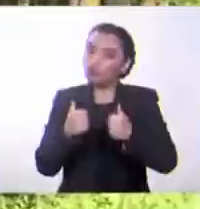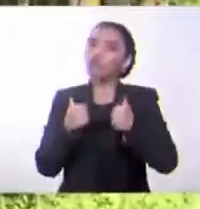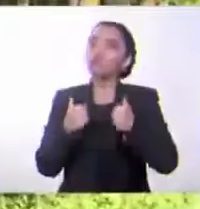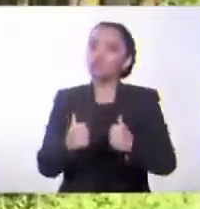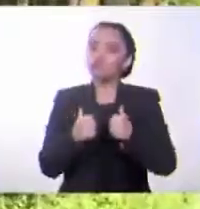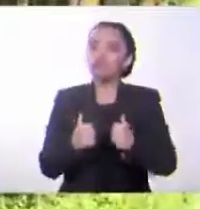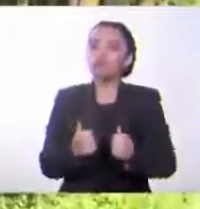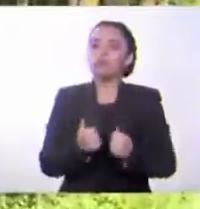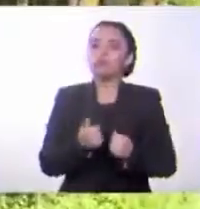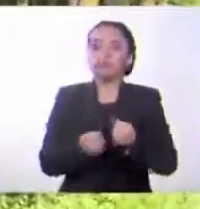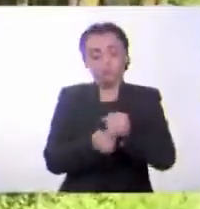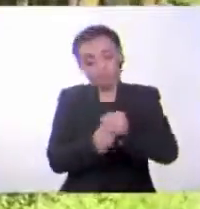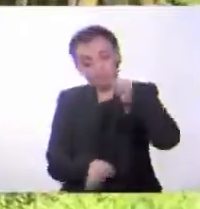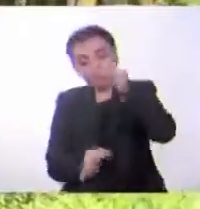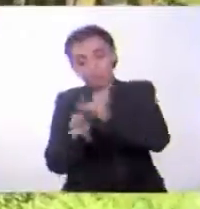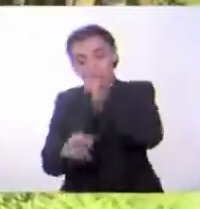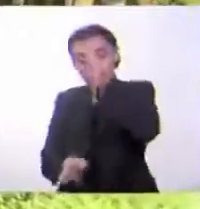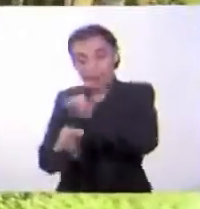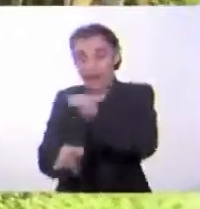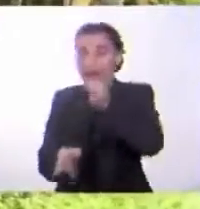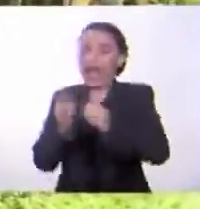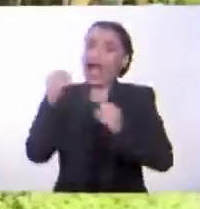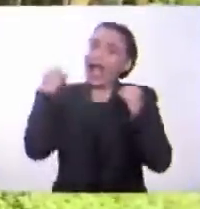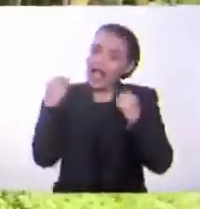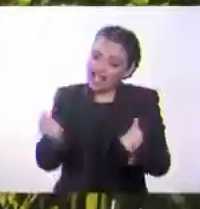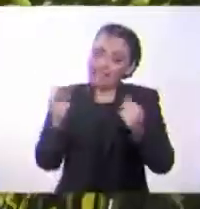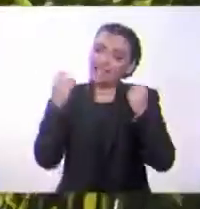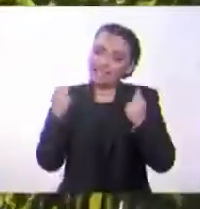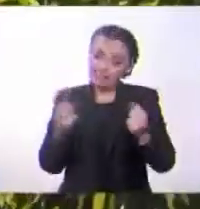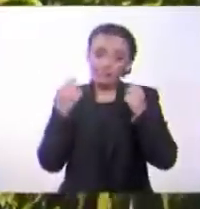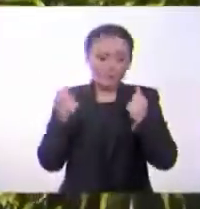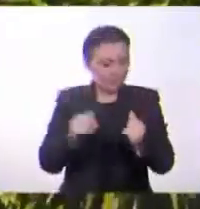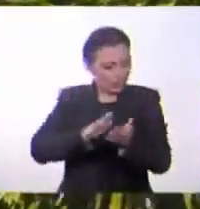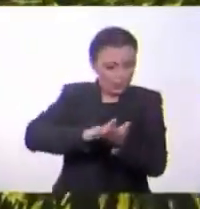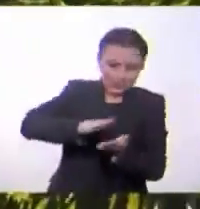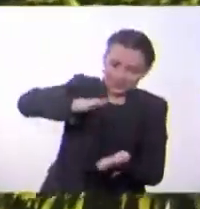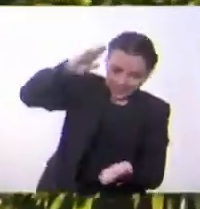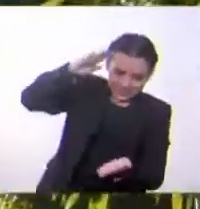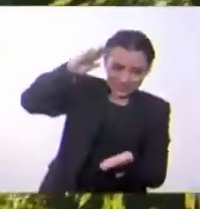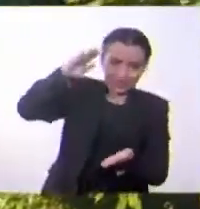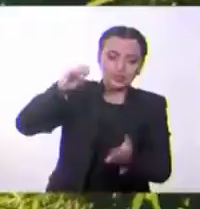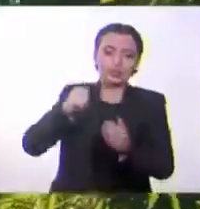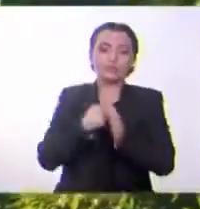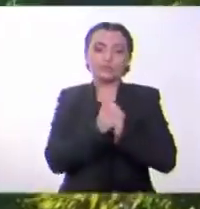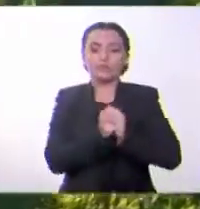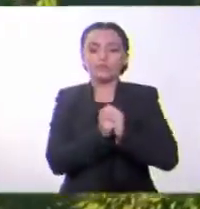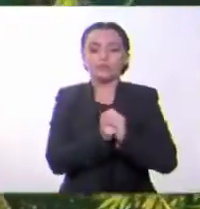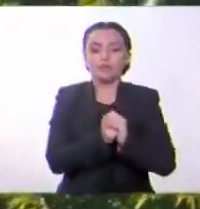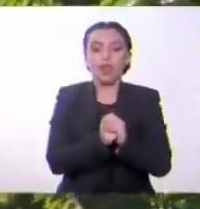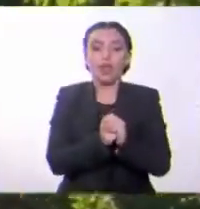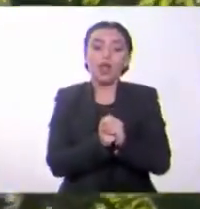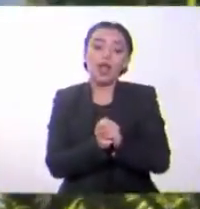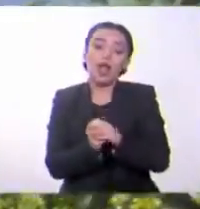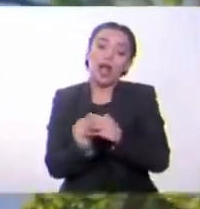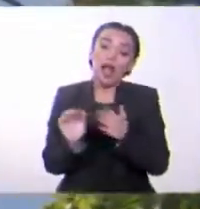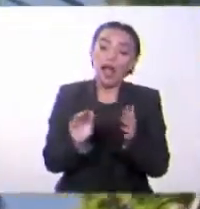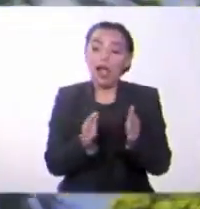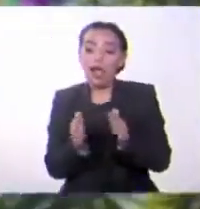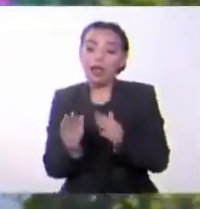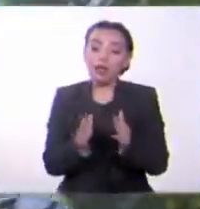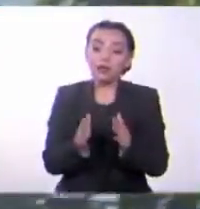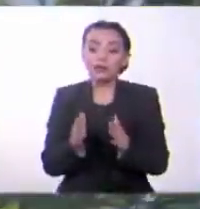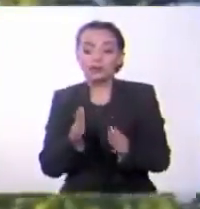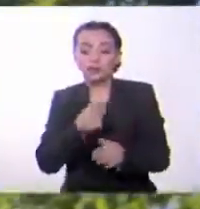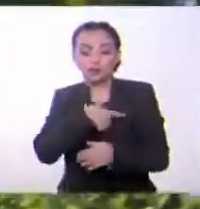organismo que crece más rápido en toda la naturaleza. Algunas especies asiáticas crecen hasta 91